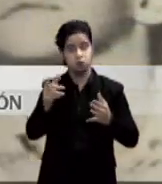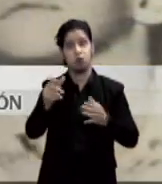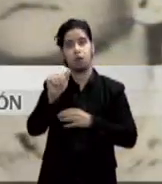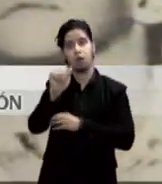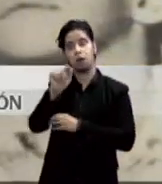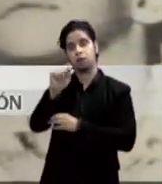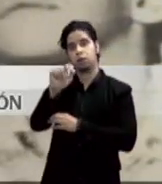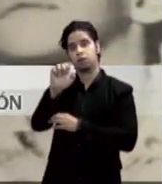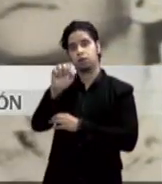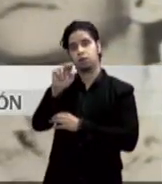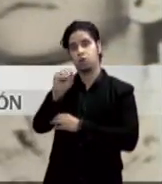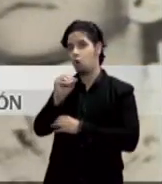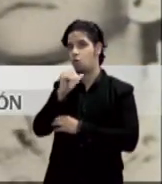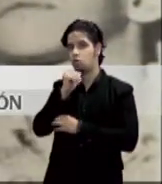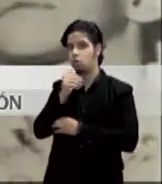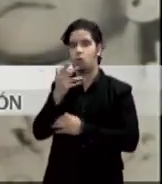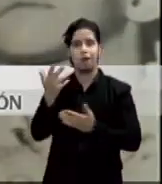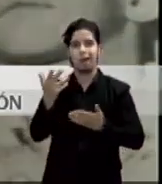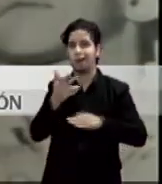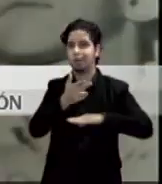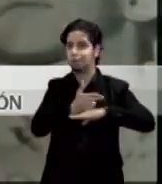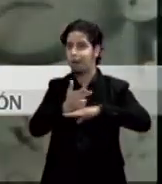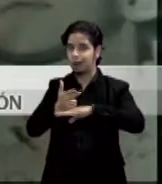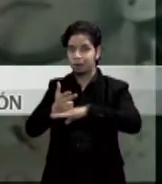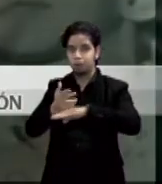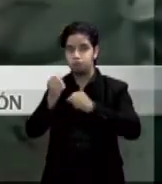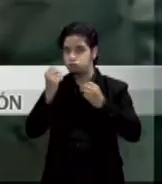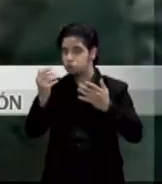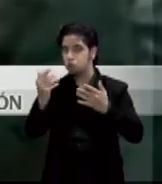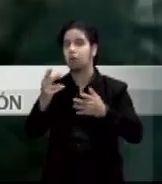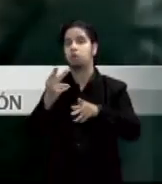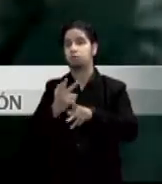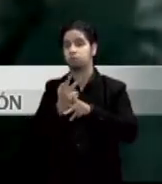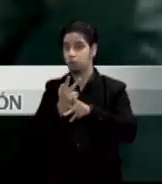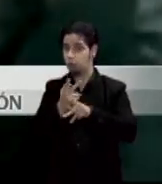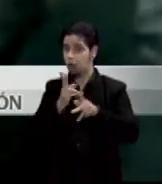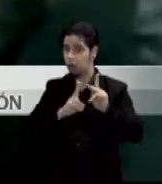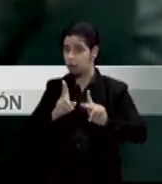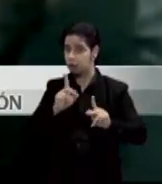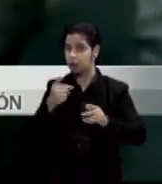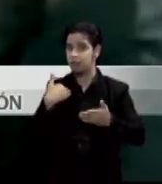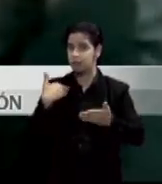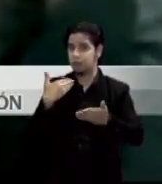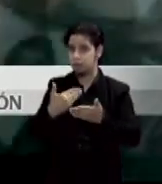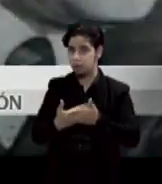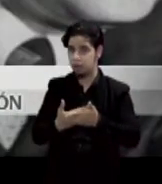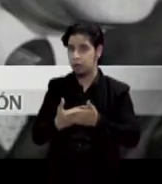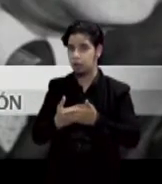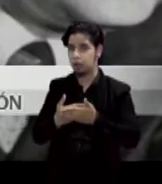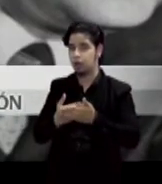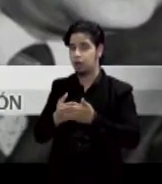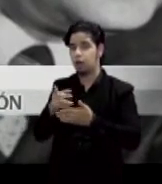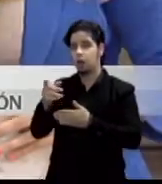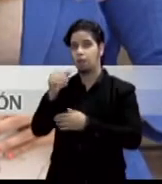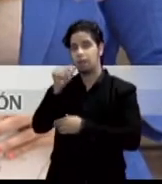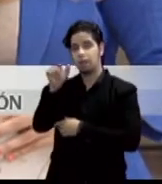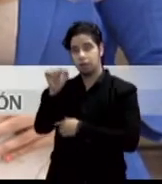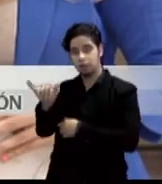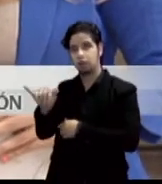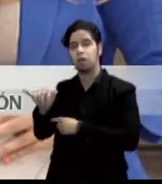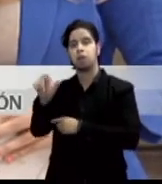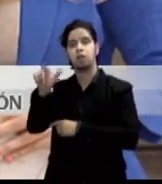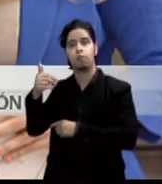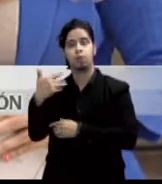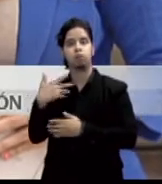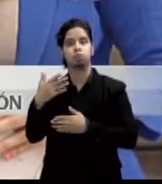ateneo no hay mucha facilidad de estacionamiento así que le piden a las personas que lleguen hasta aquí en el día de mañana que tomen las